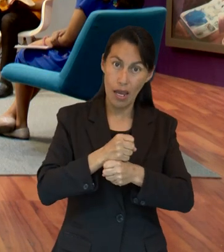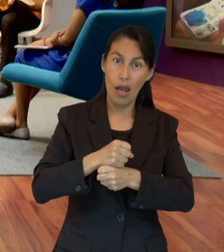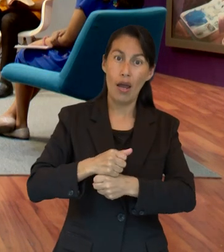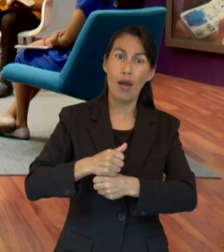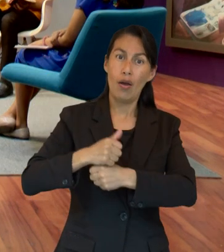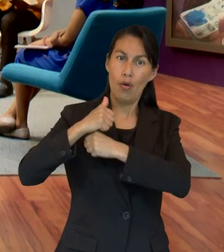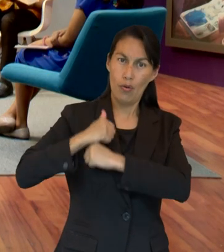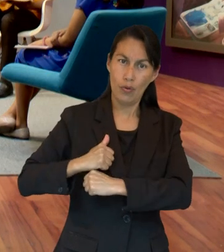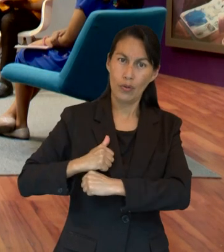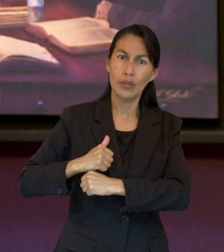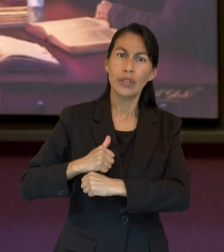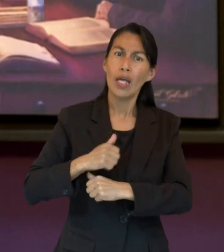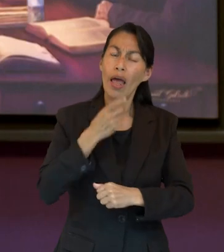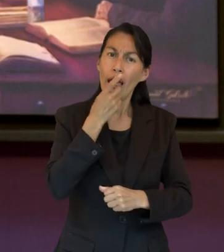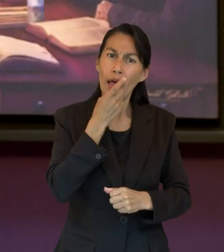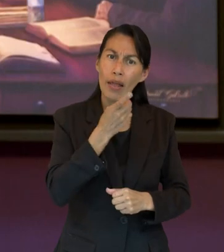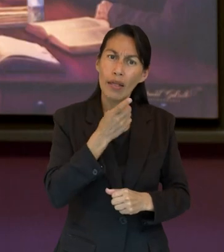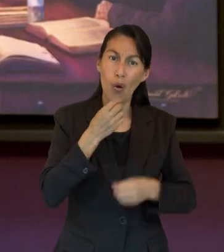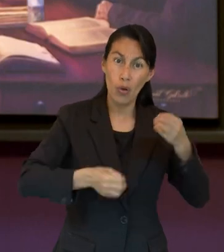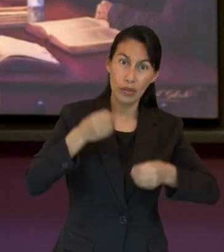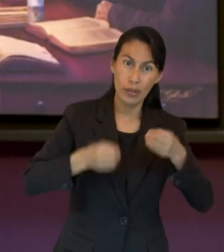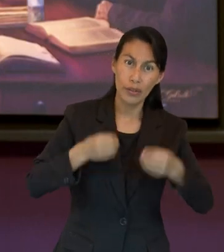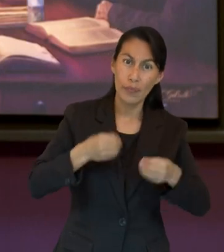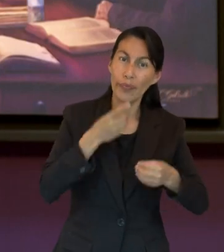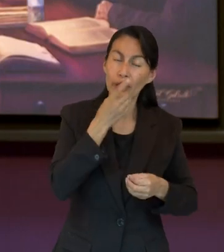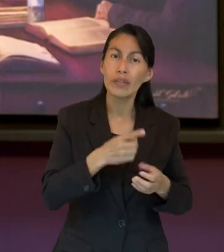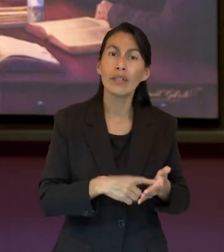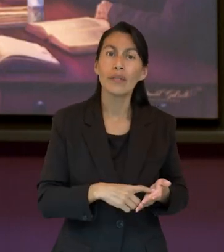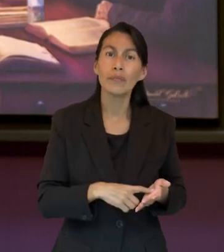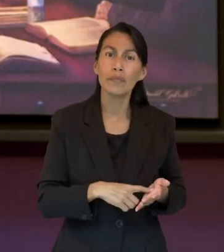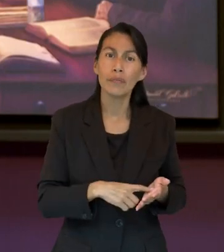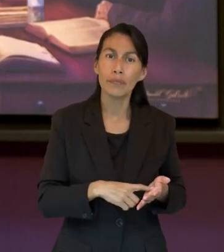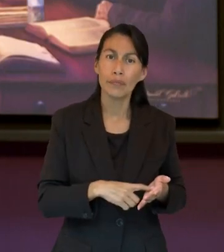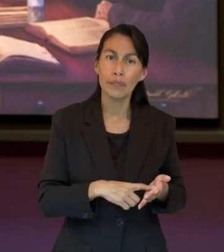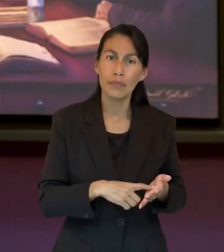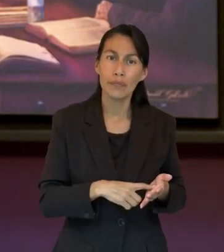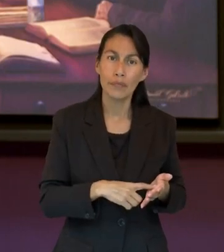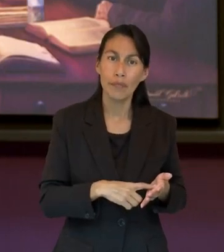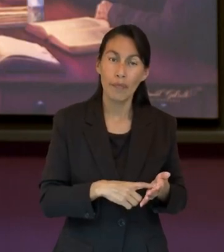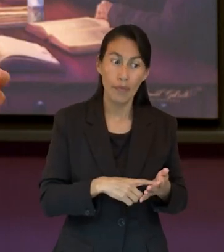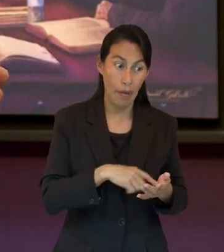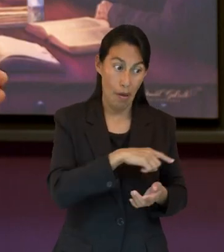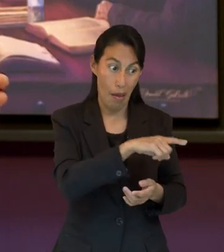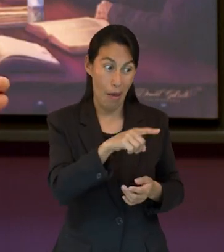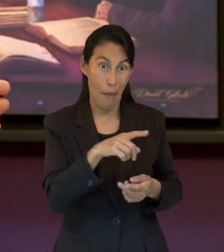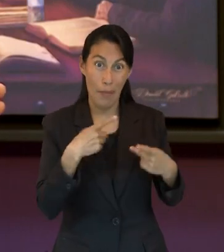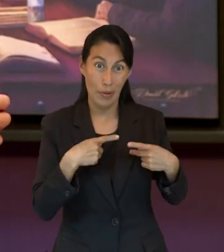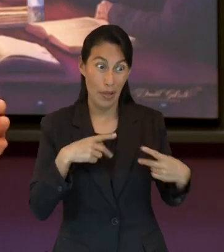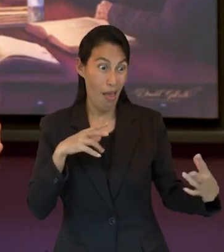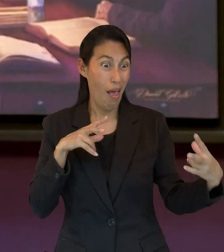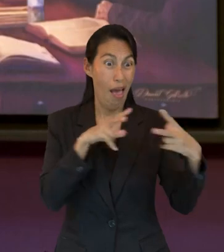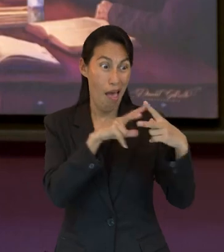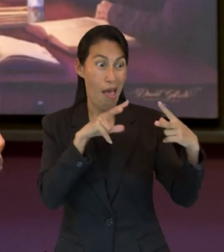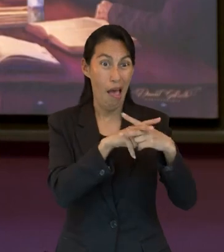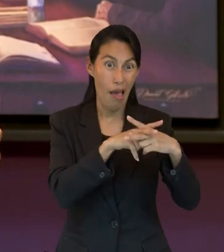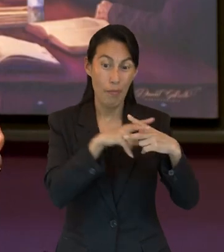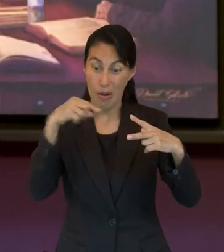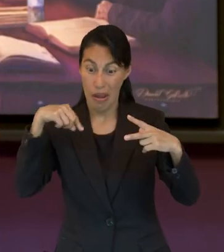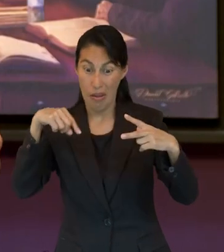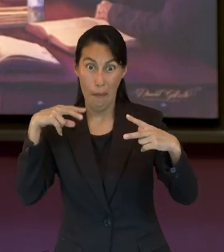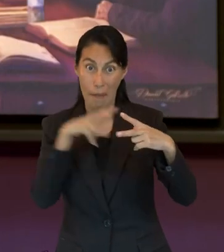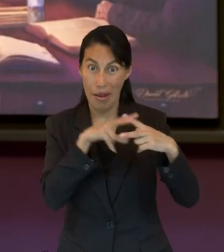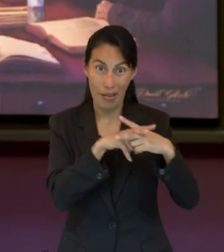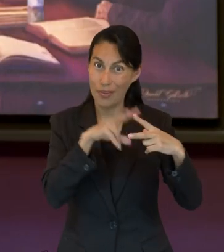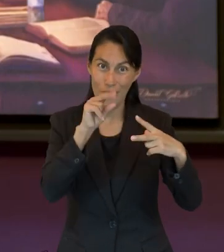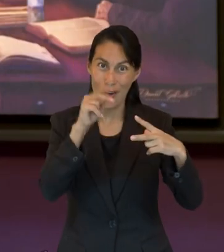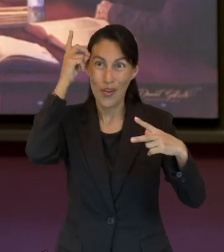imagino, ¿verdad?, ahí los contrincantes peleando, pero el que peleaba realmente era Dios, y eso producía